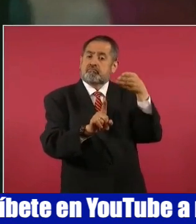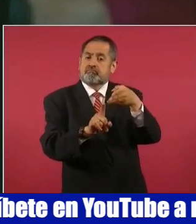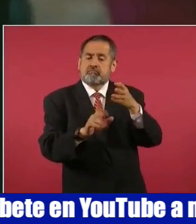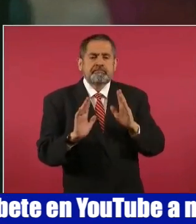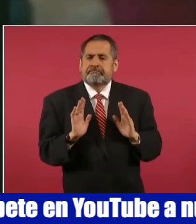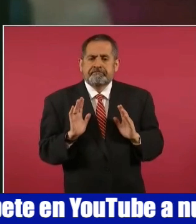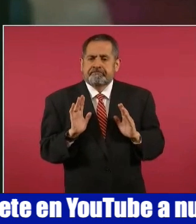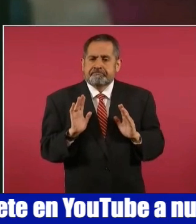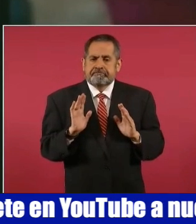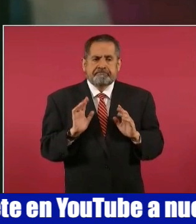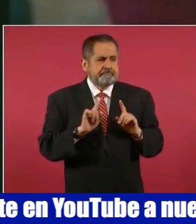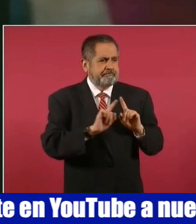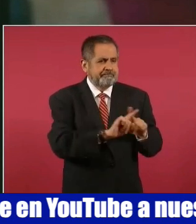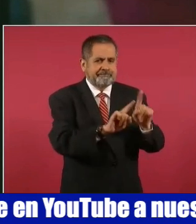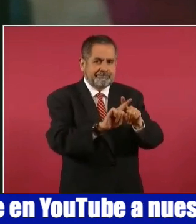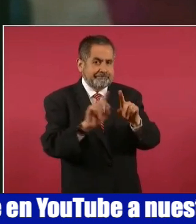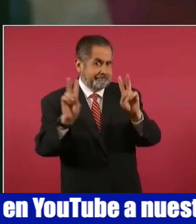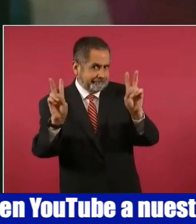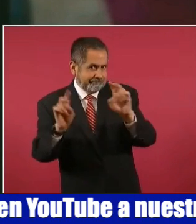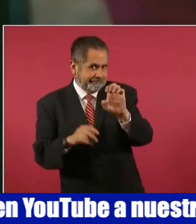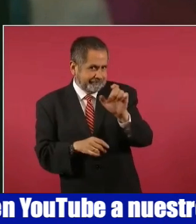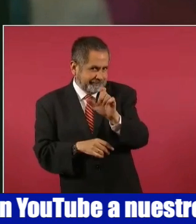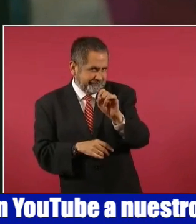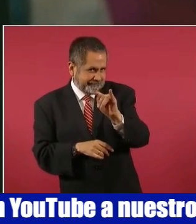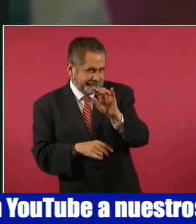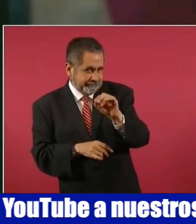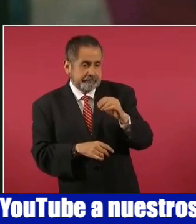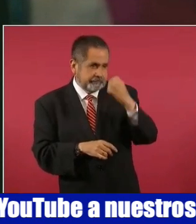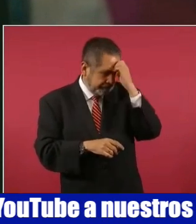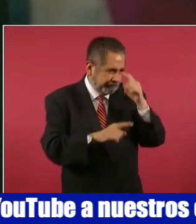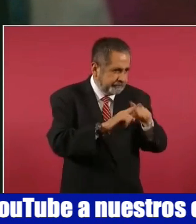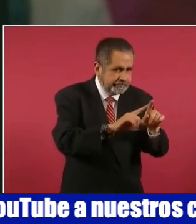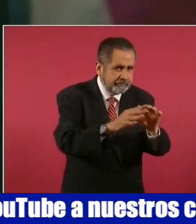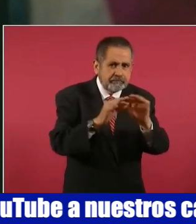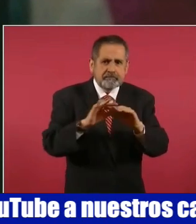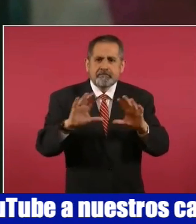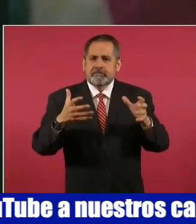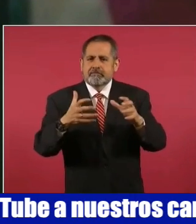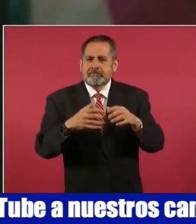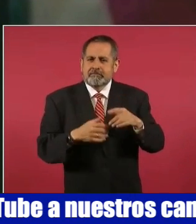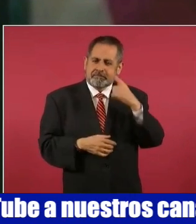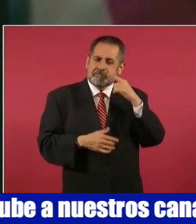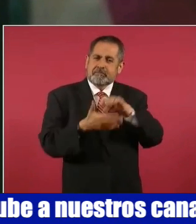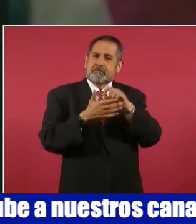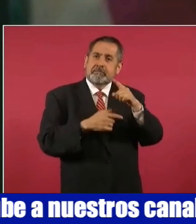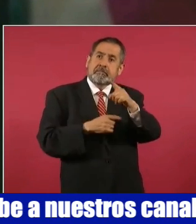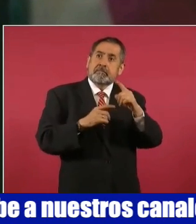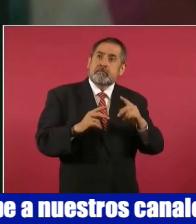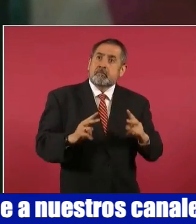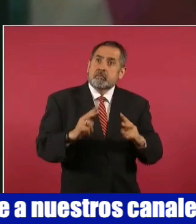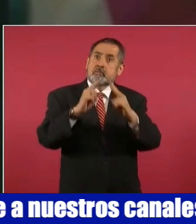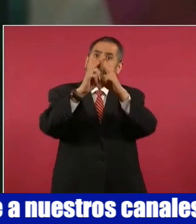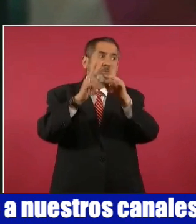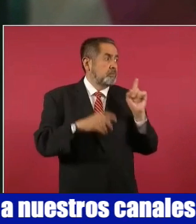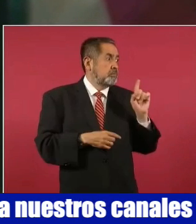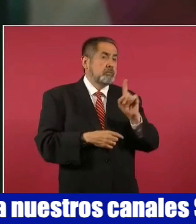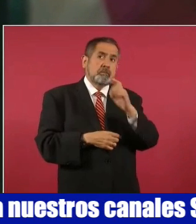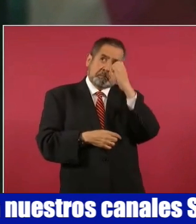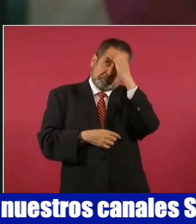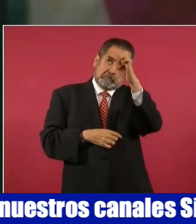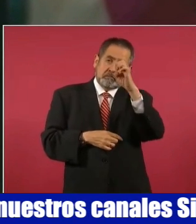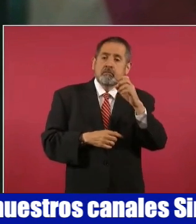Es tan exótico para un aimará la Torre Eiffel como para un